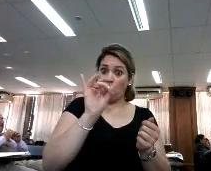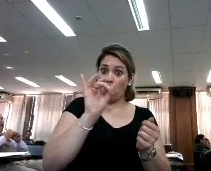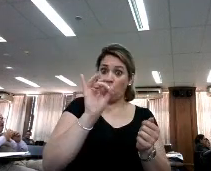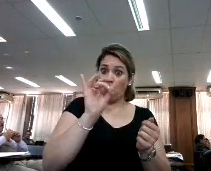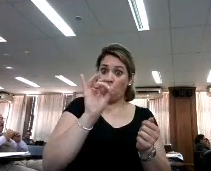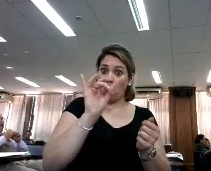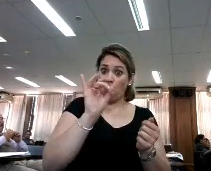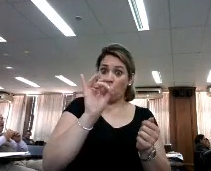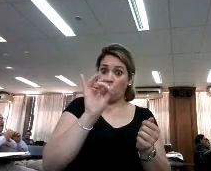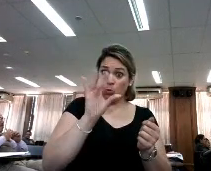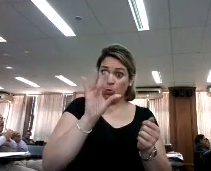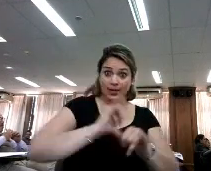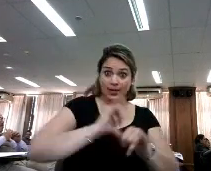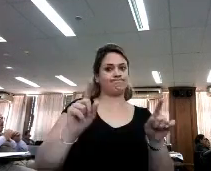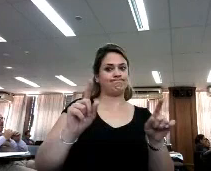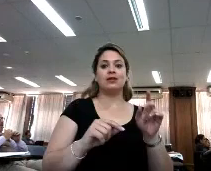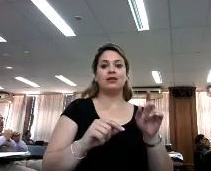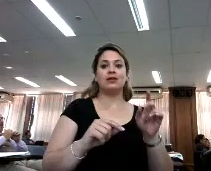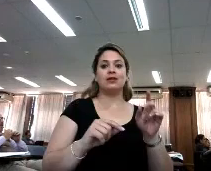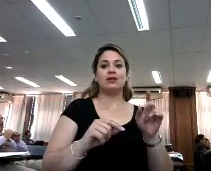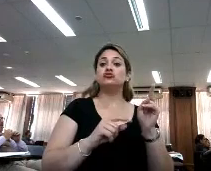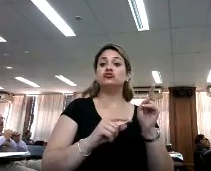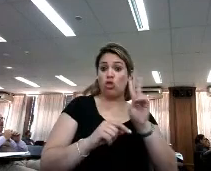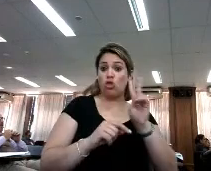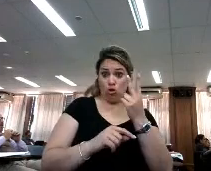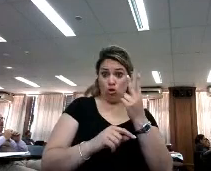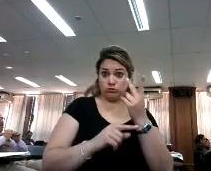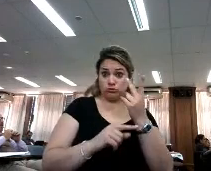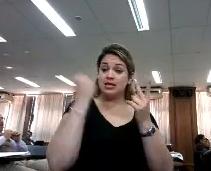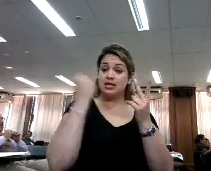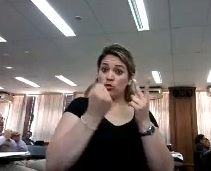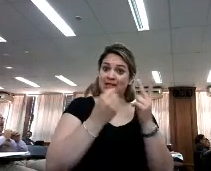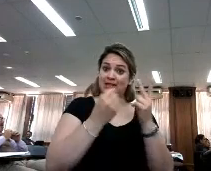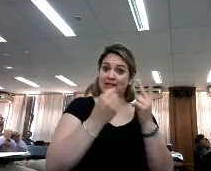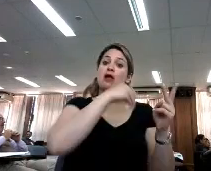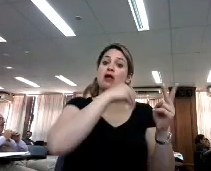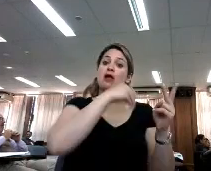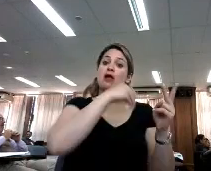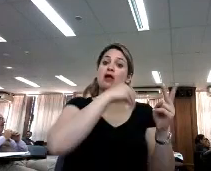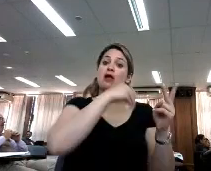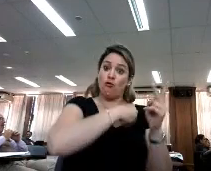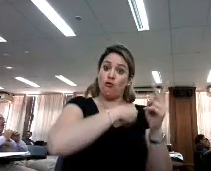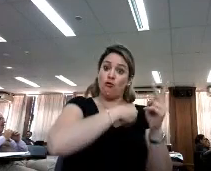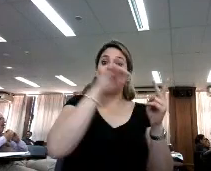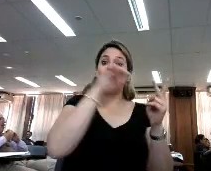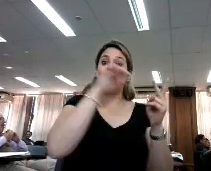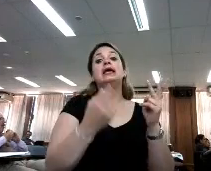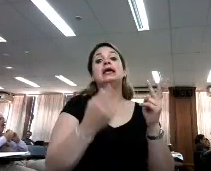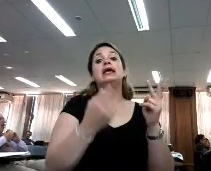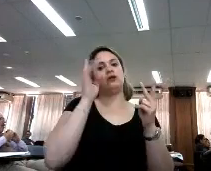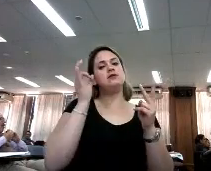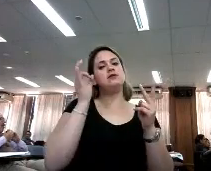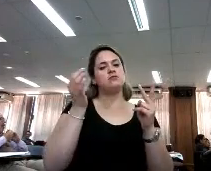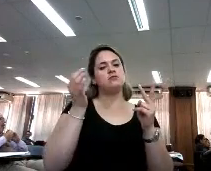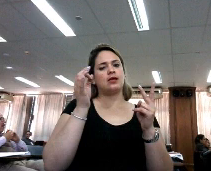información. Son una fuente de información muy importante, muy confiable, pero hay que tener en cuenta esto.